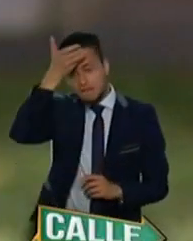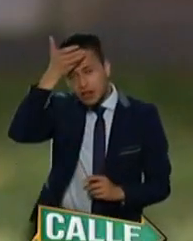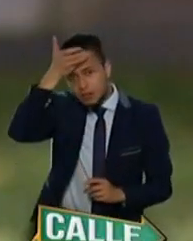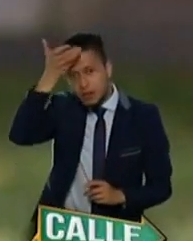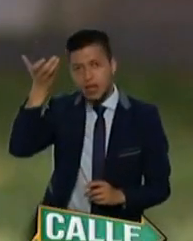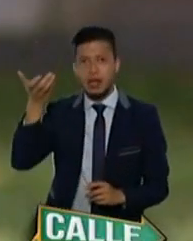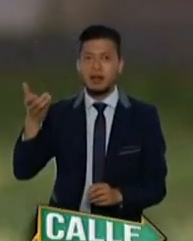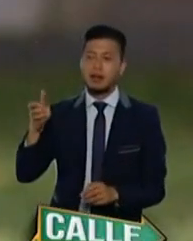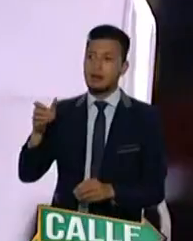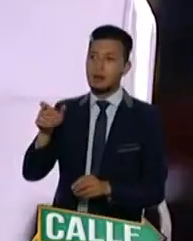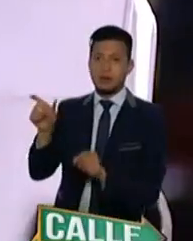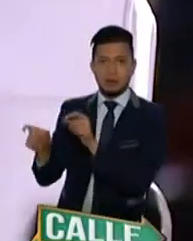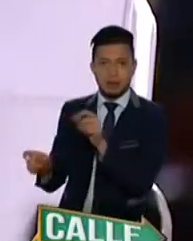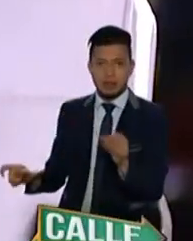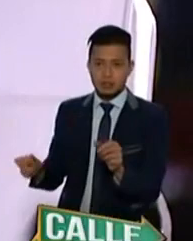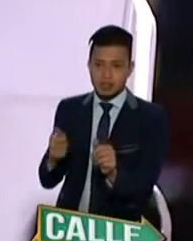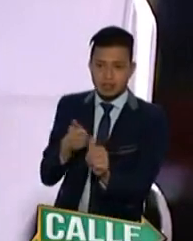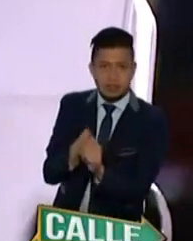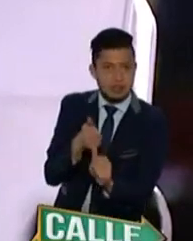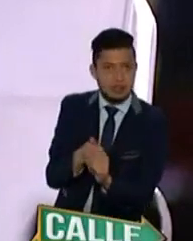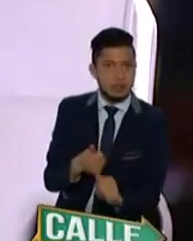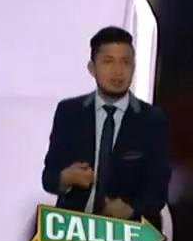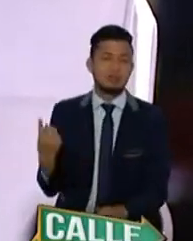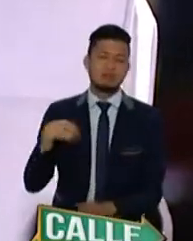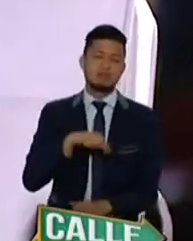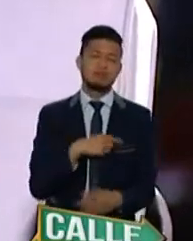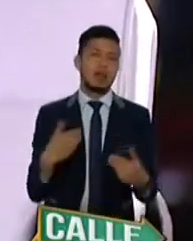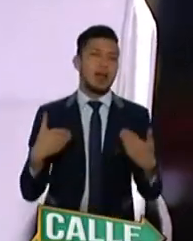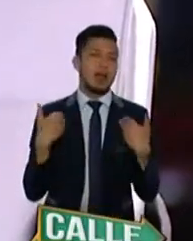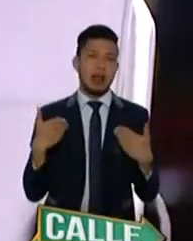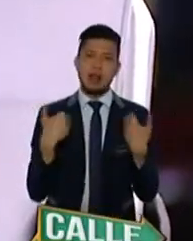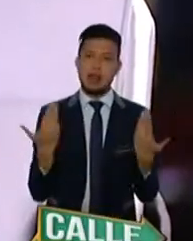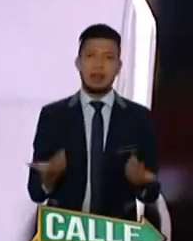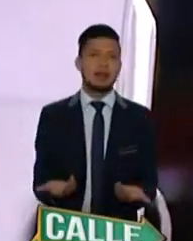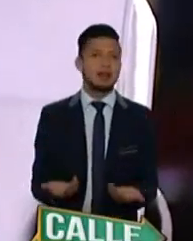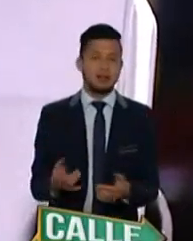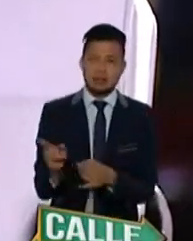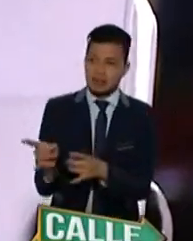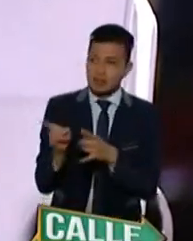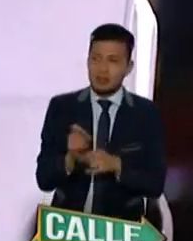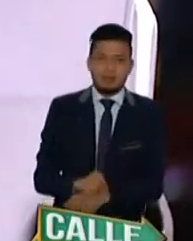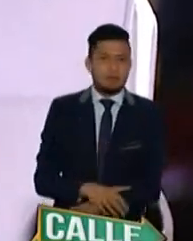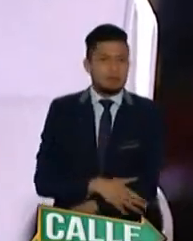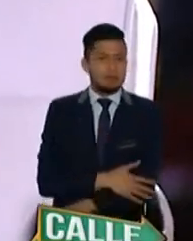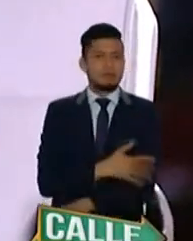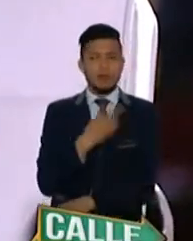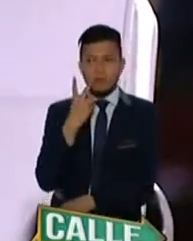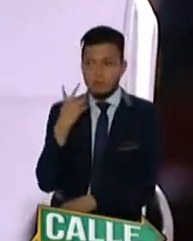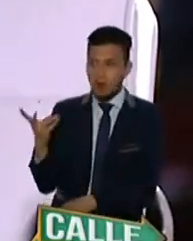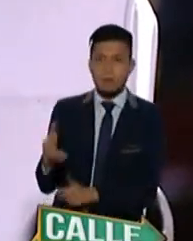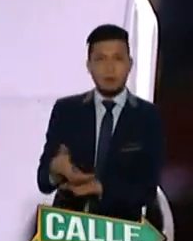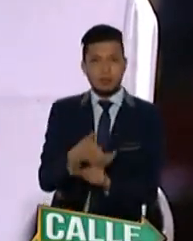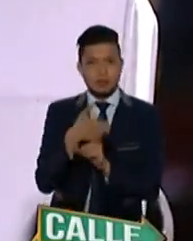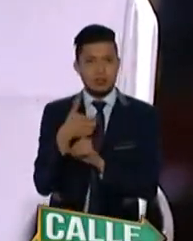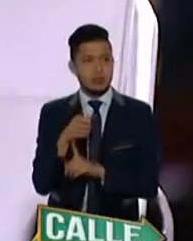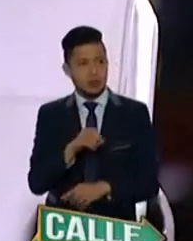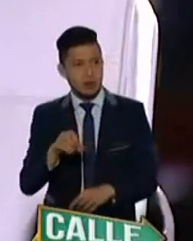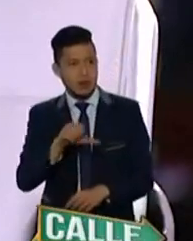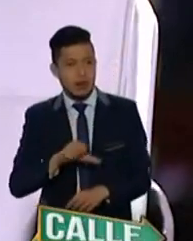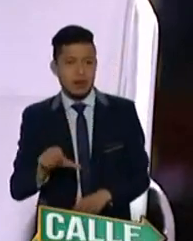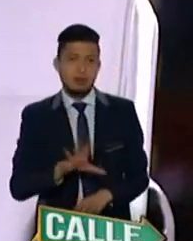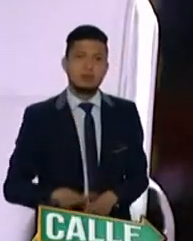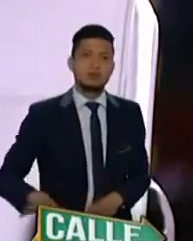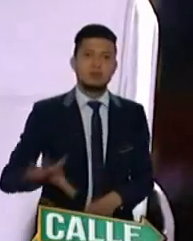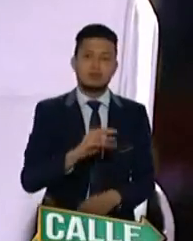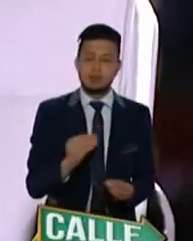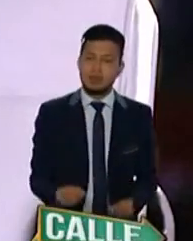personal asistencial. Cómo nos alegra, cómo nos conmueve poderlos proteger a ellos y a ellas que han dado todo hasta la